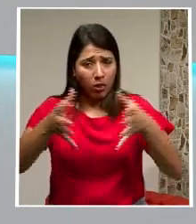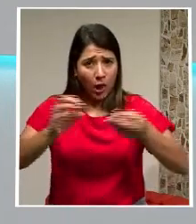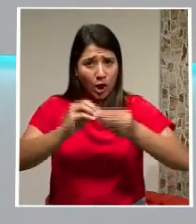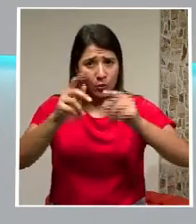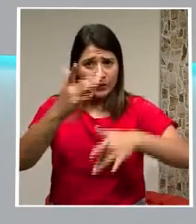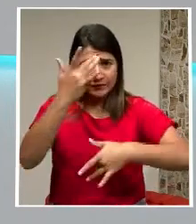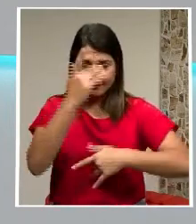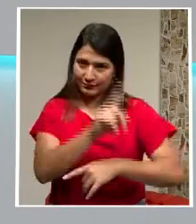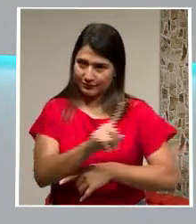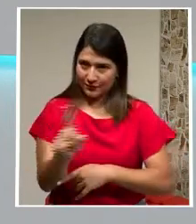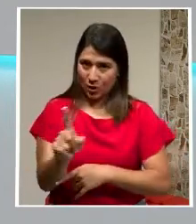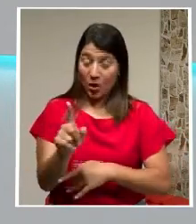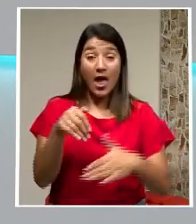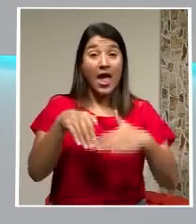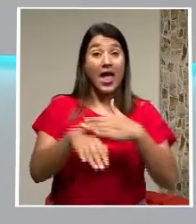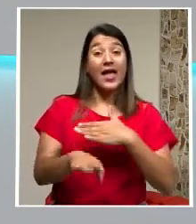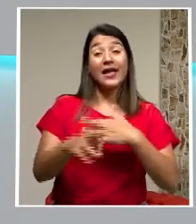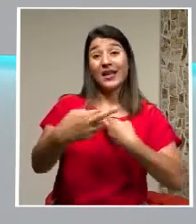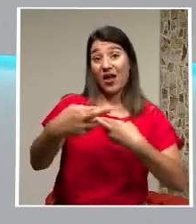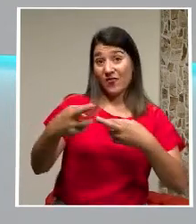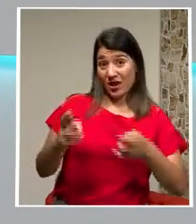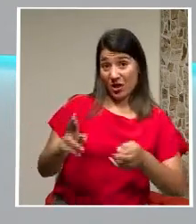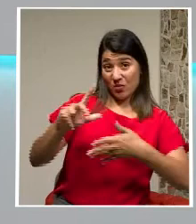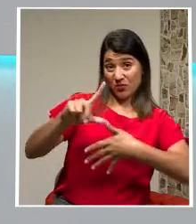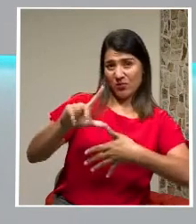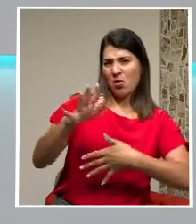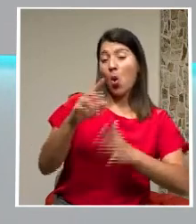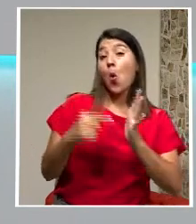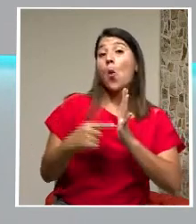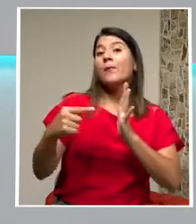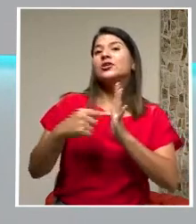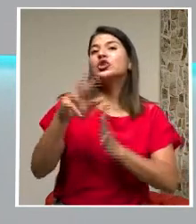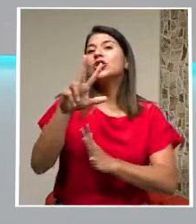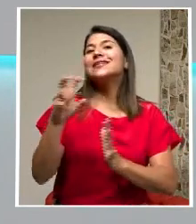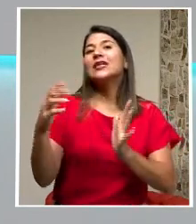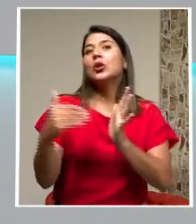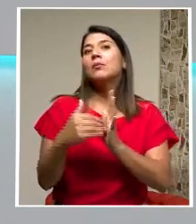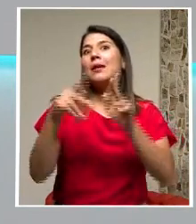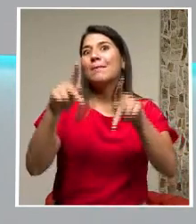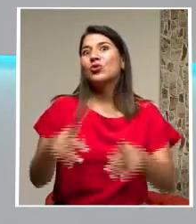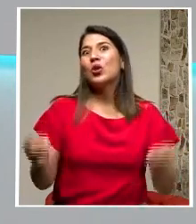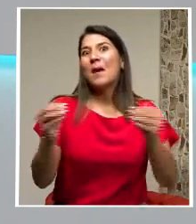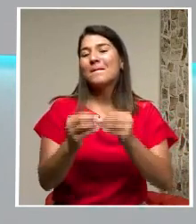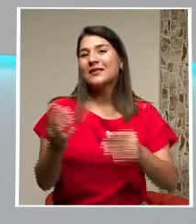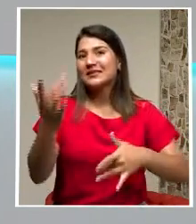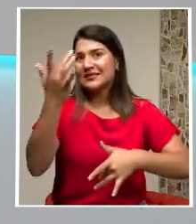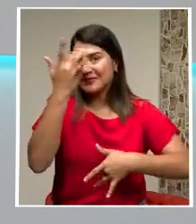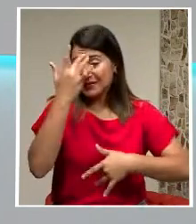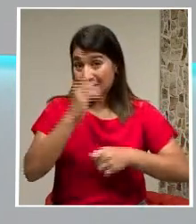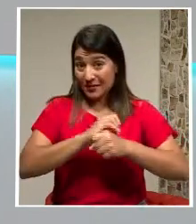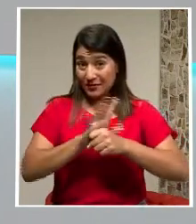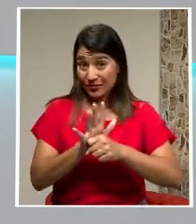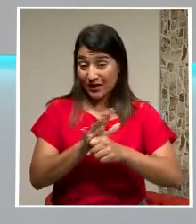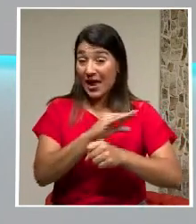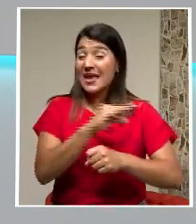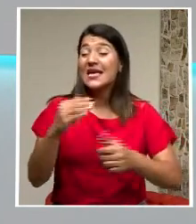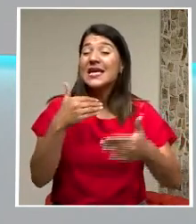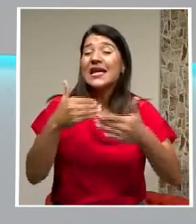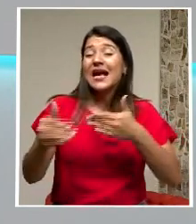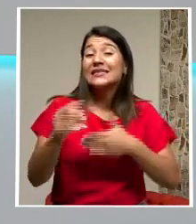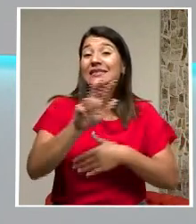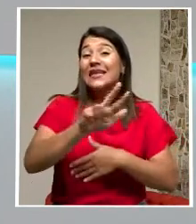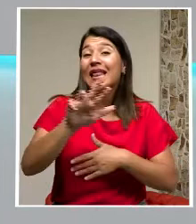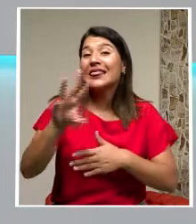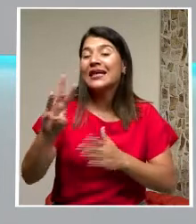COVID En la región Se reportan Más de un millón Trescientos mil Nuevos casos Y casi Treinta y seis mil